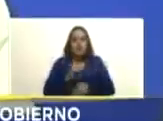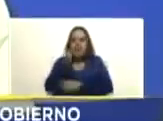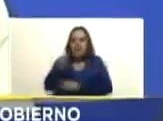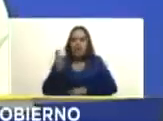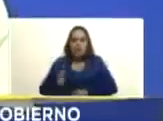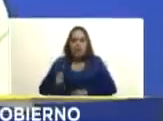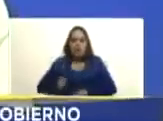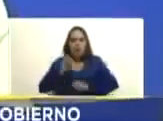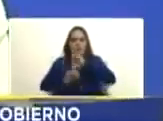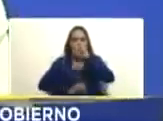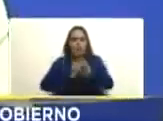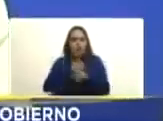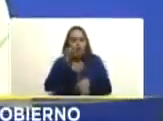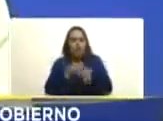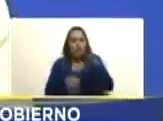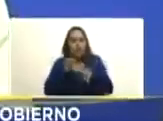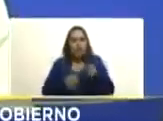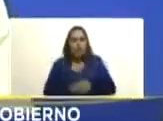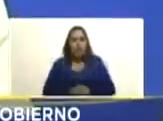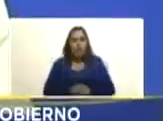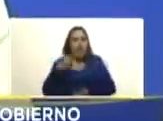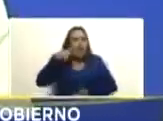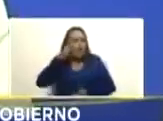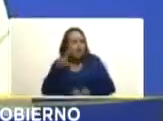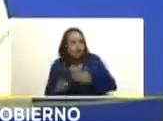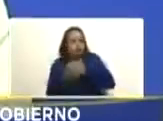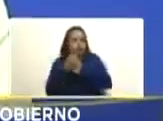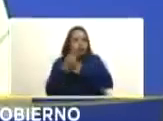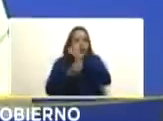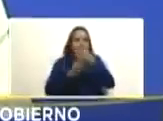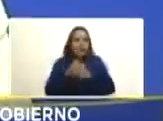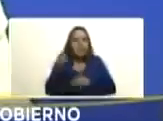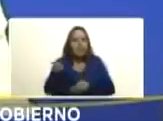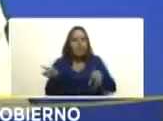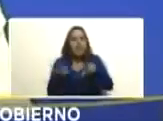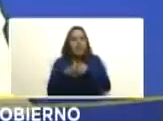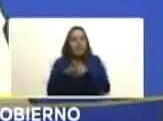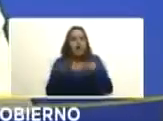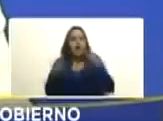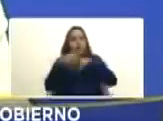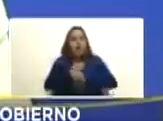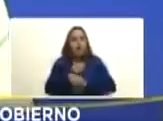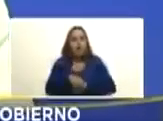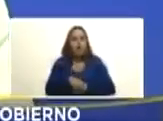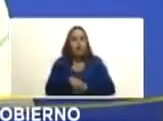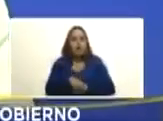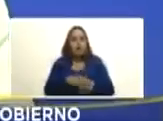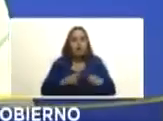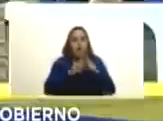Corte Internacional a la trampa que nos tienen allí como el laudo arbitral de París del año 99